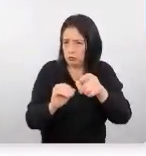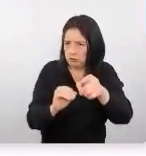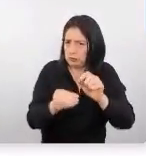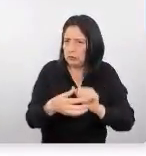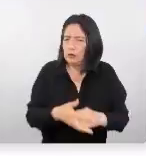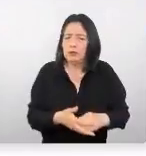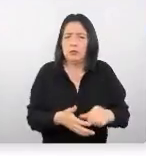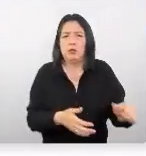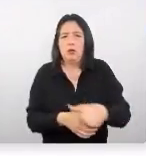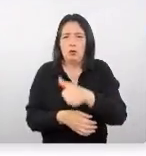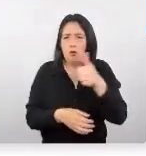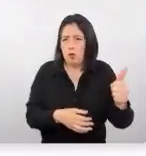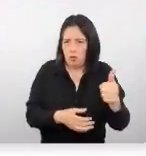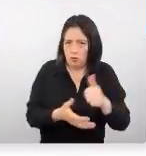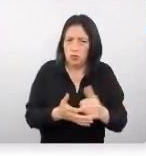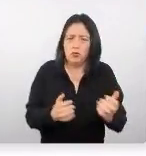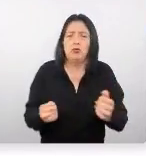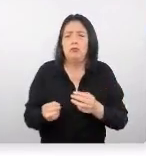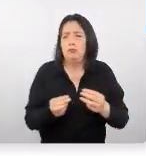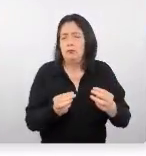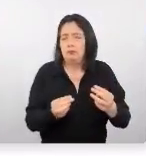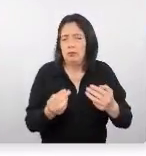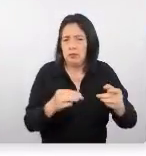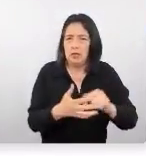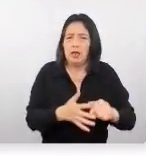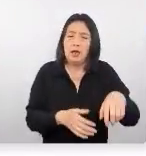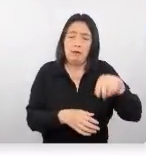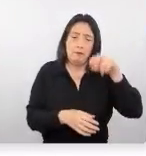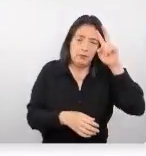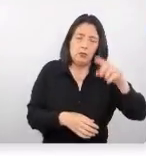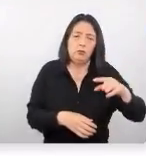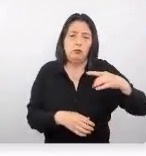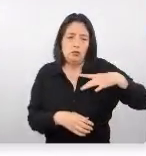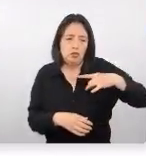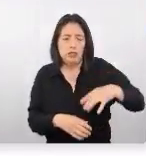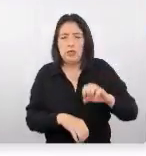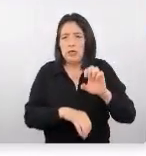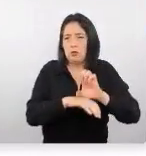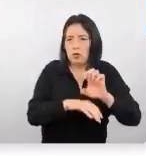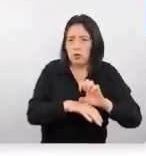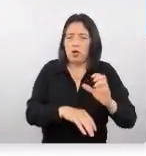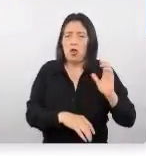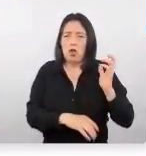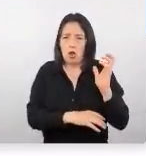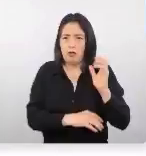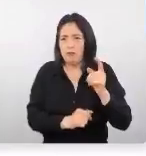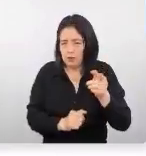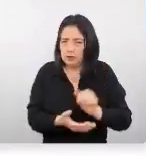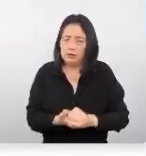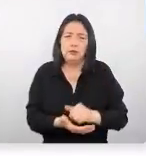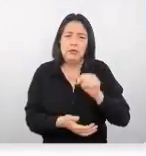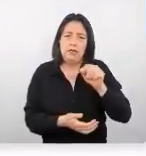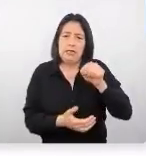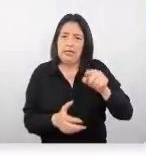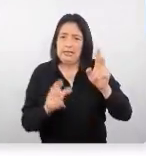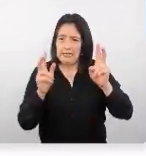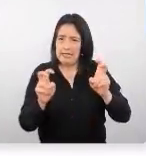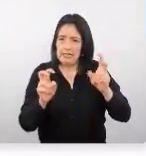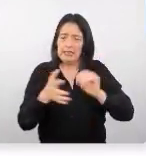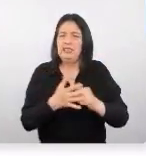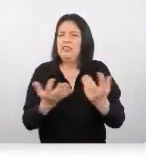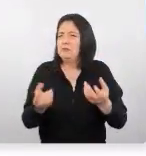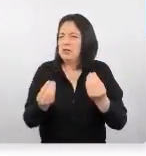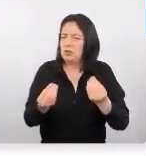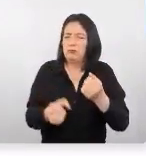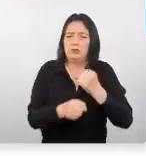aquí otros mercados, a Perú, a Chile, a Ecuador y a Colombia. Y este tema lo manejamos de